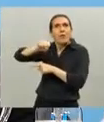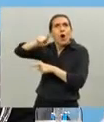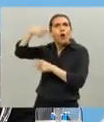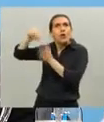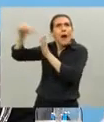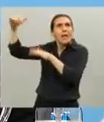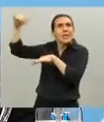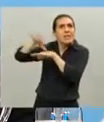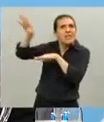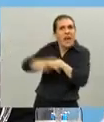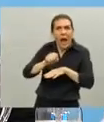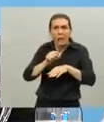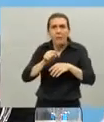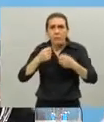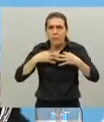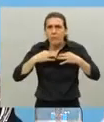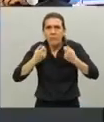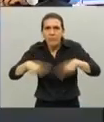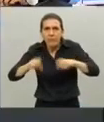mucho ok